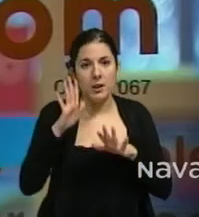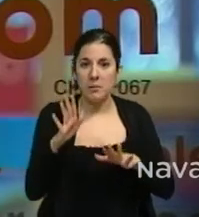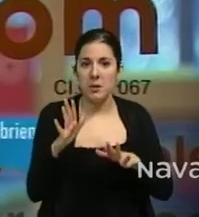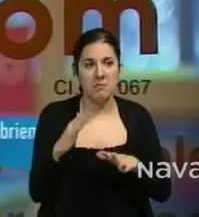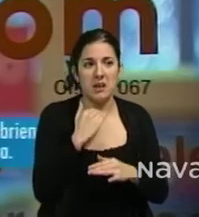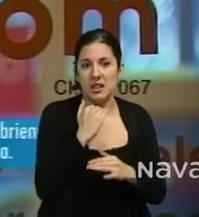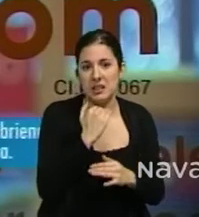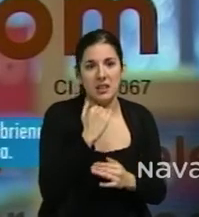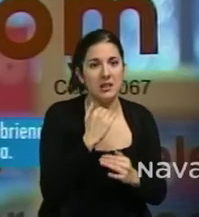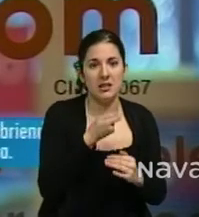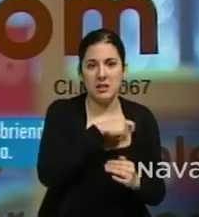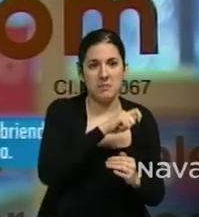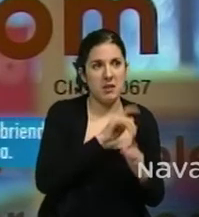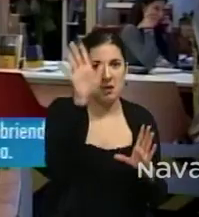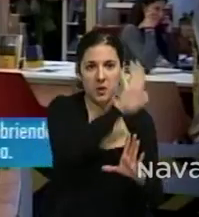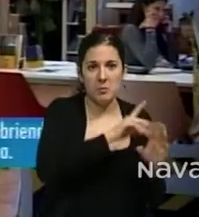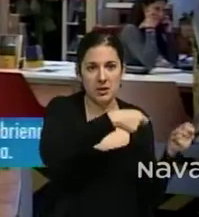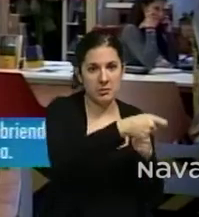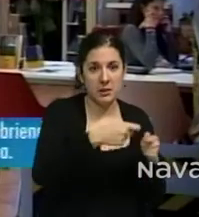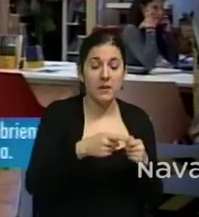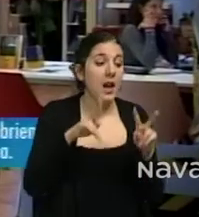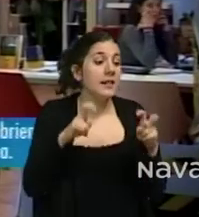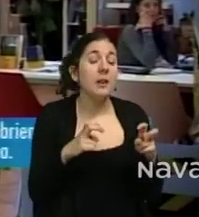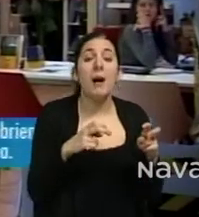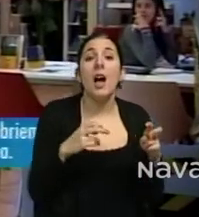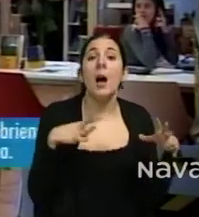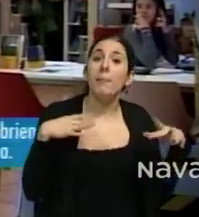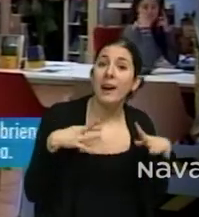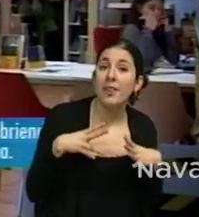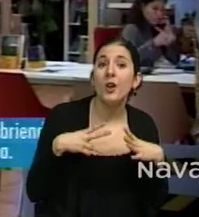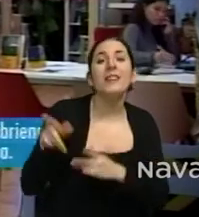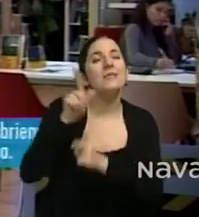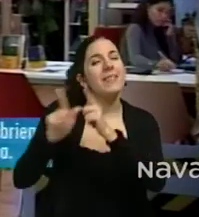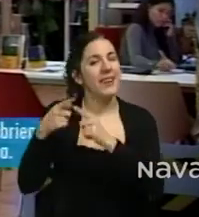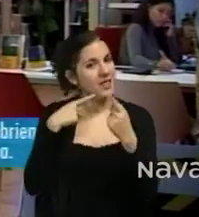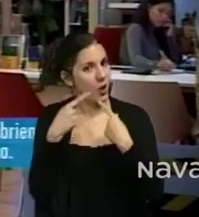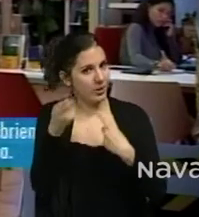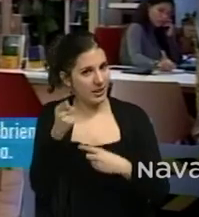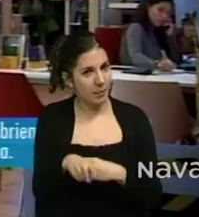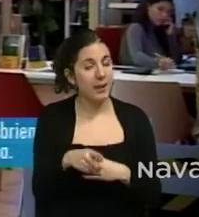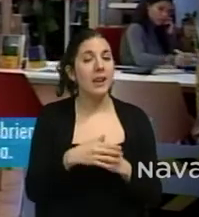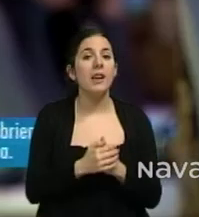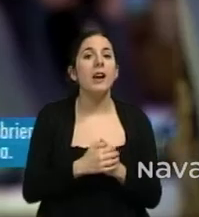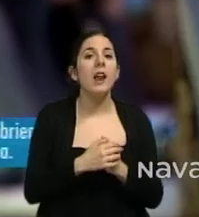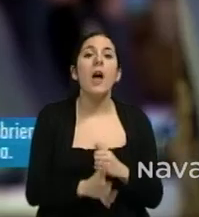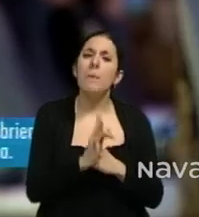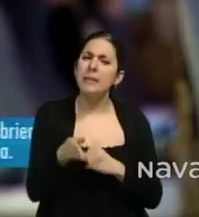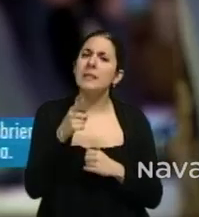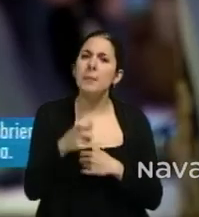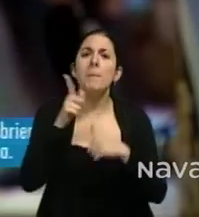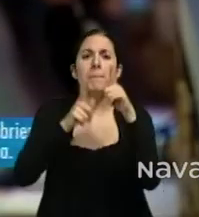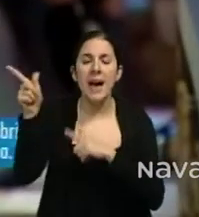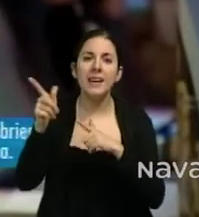dedicamos a temas de vacacional, a temas de viajes de novios y también nos dedicamos a bastante temas de viajes de empresa.